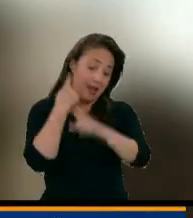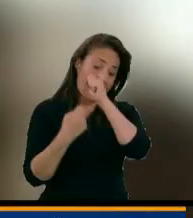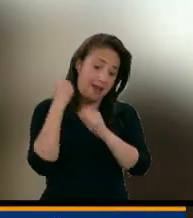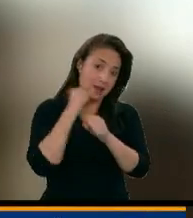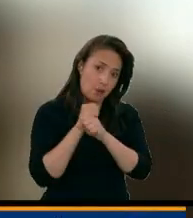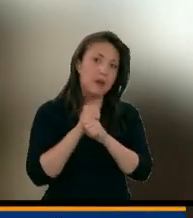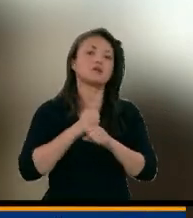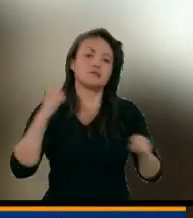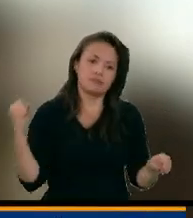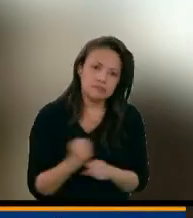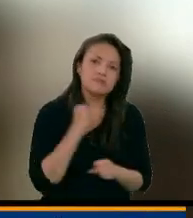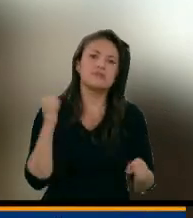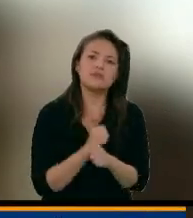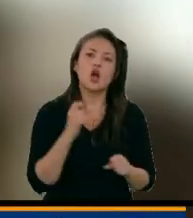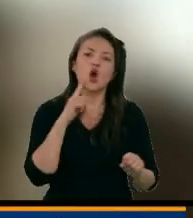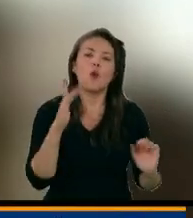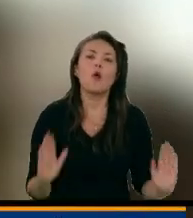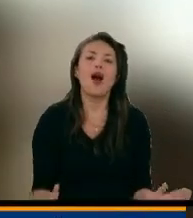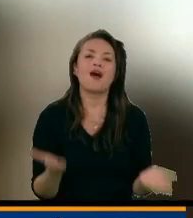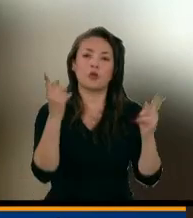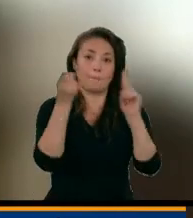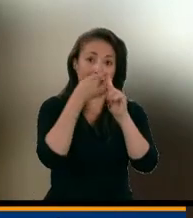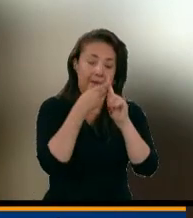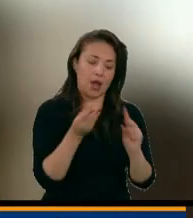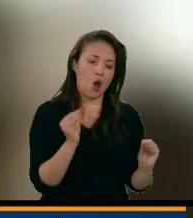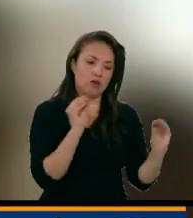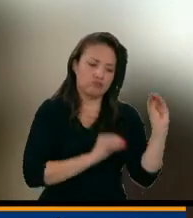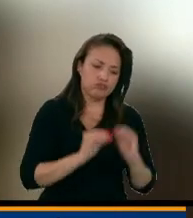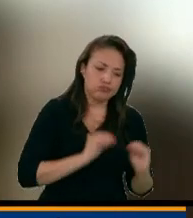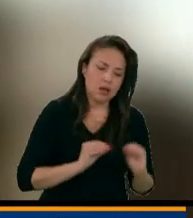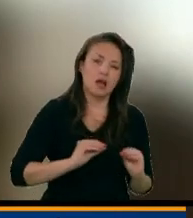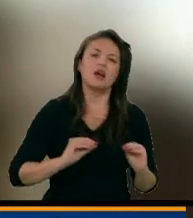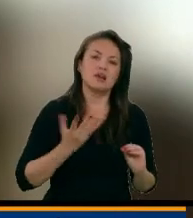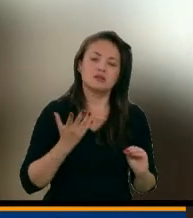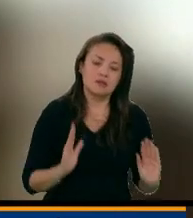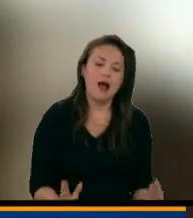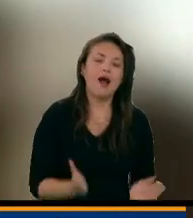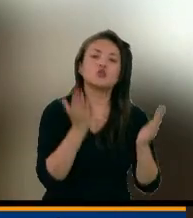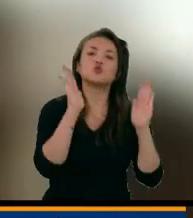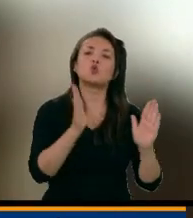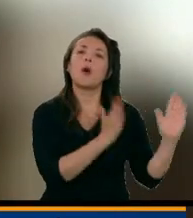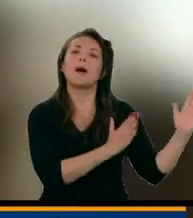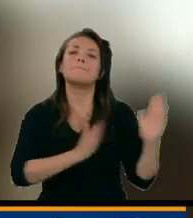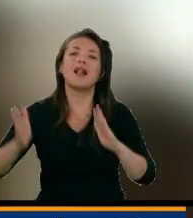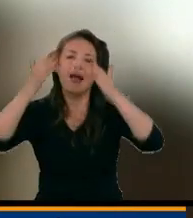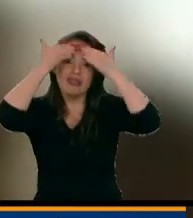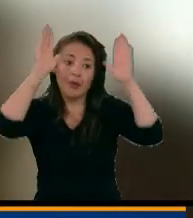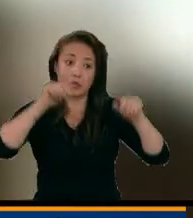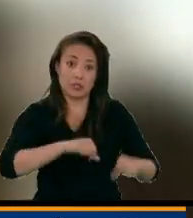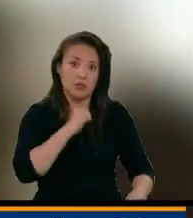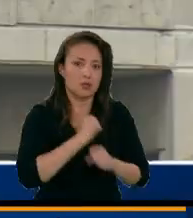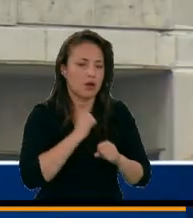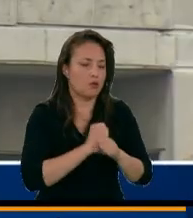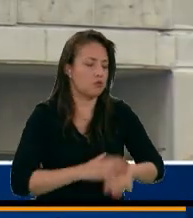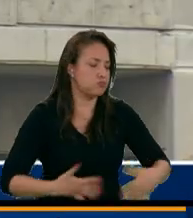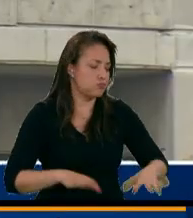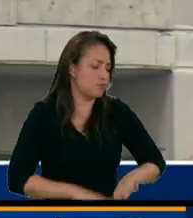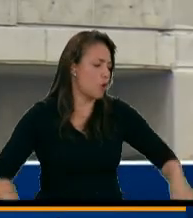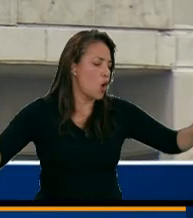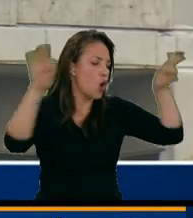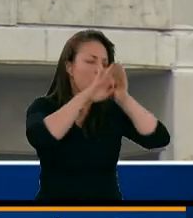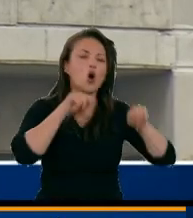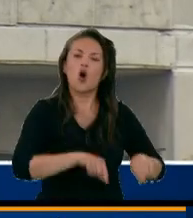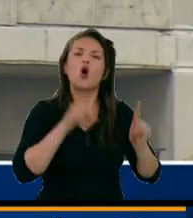la actualización, primera elaboración y actualización del plan democracia, y ese es un trabajo muy importante porque están absolutamente